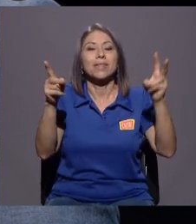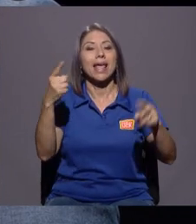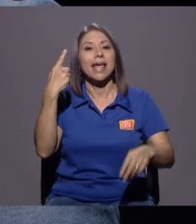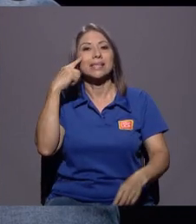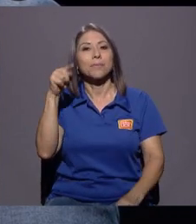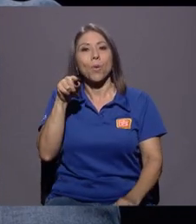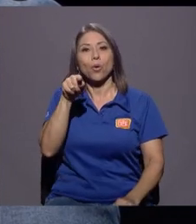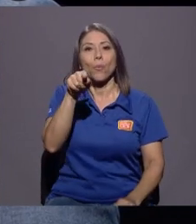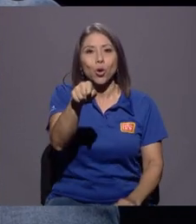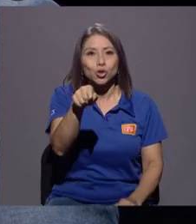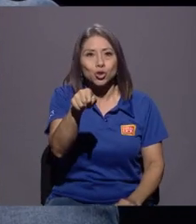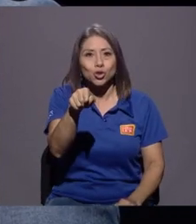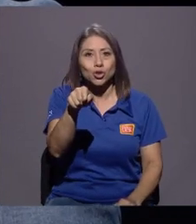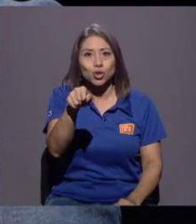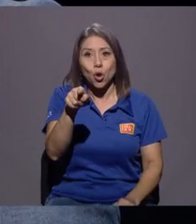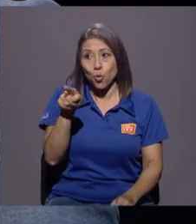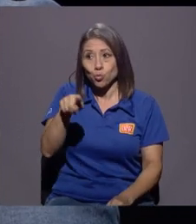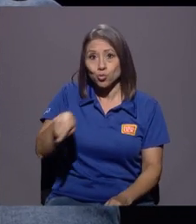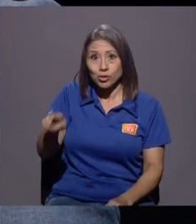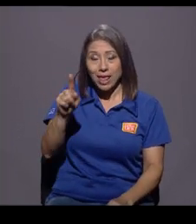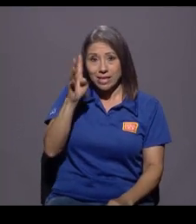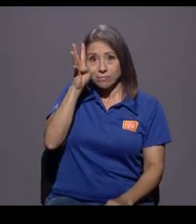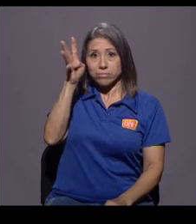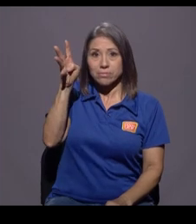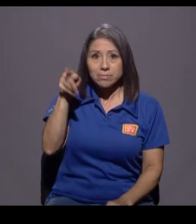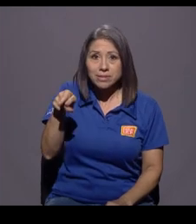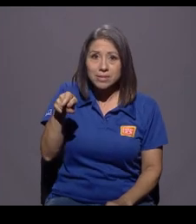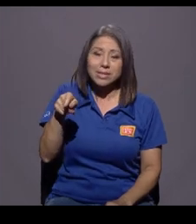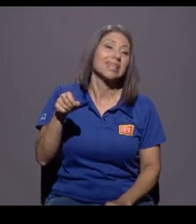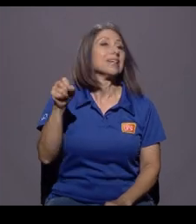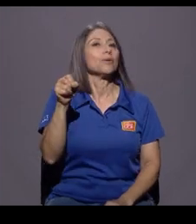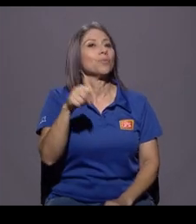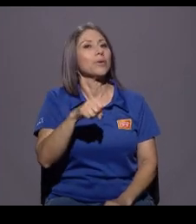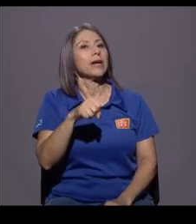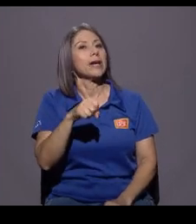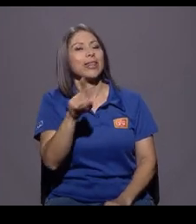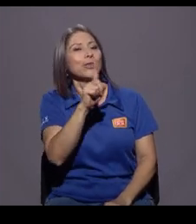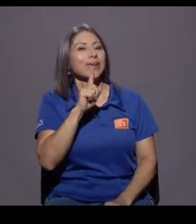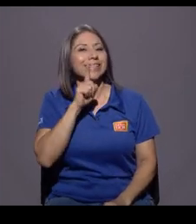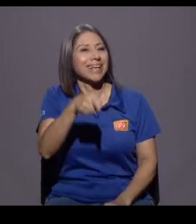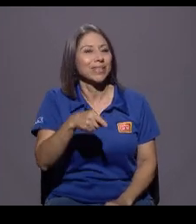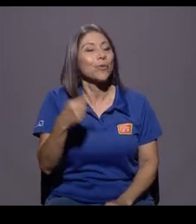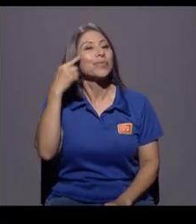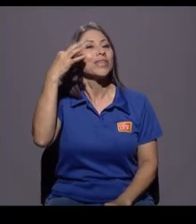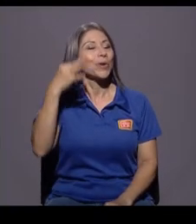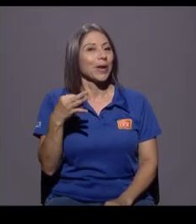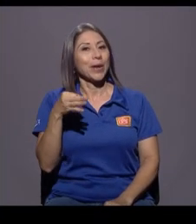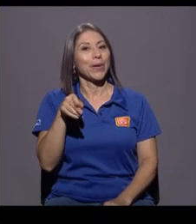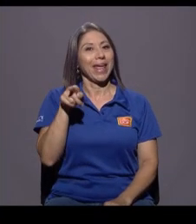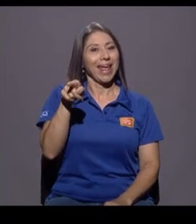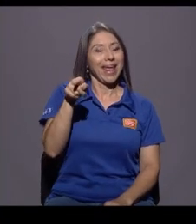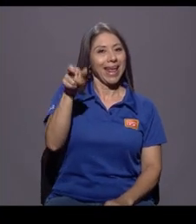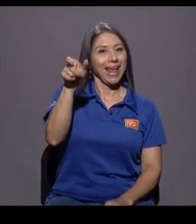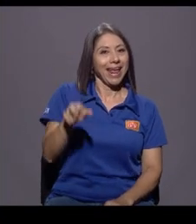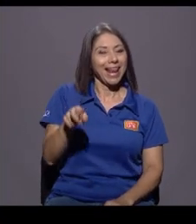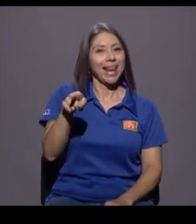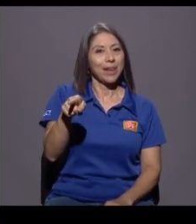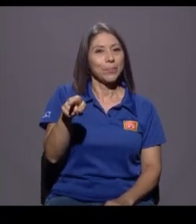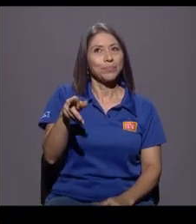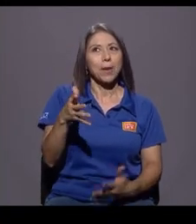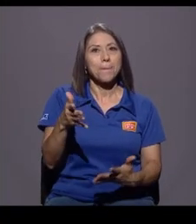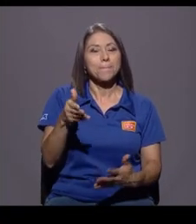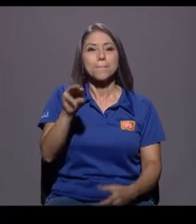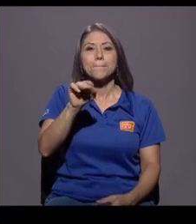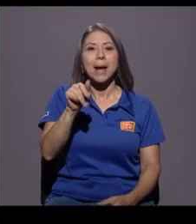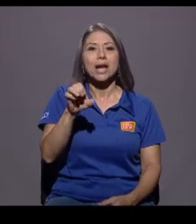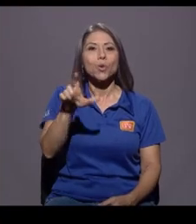acuñada por ustedes. Sí, bueno, eso no es cierto. Yo creo que él, vamos a ver,